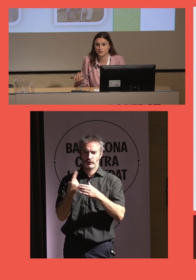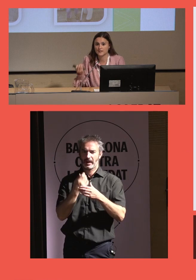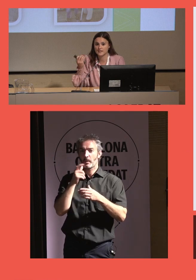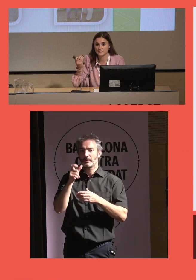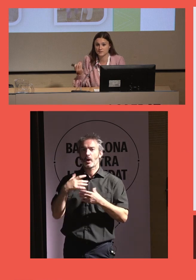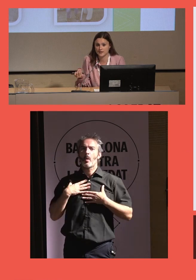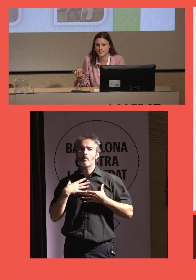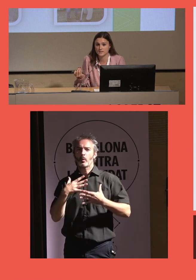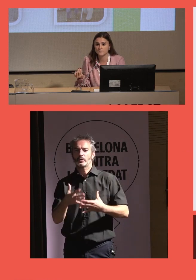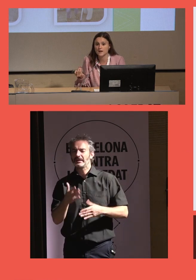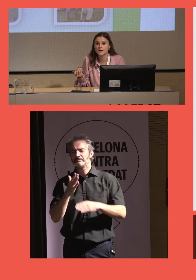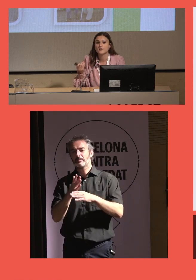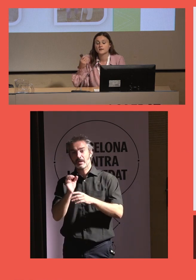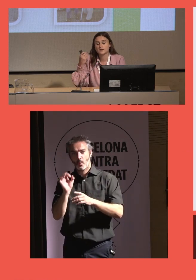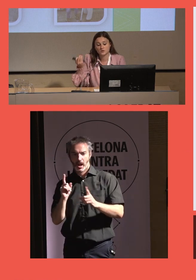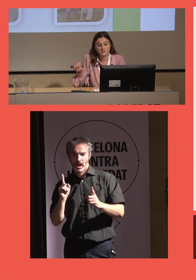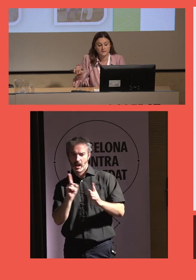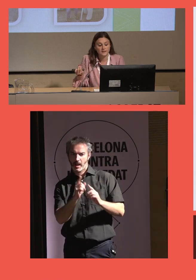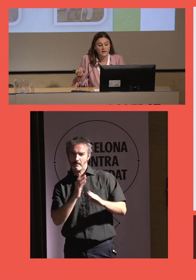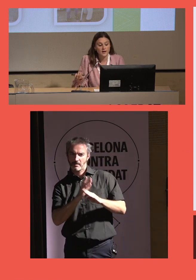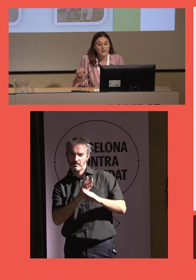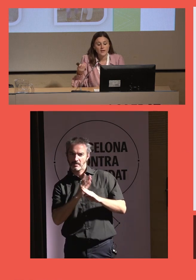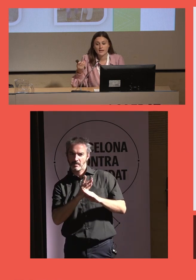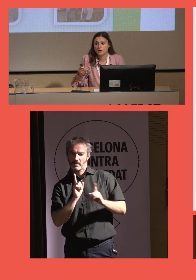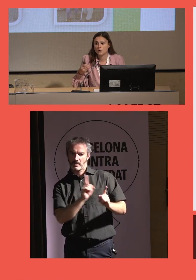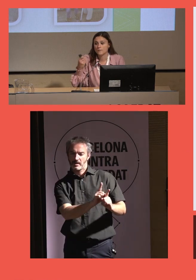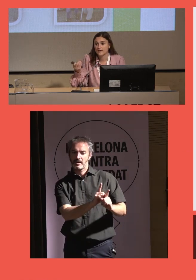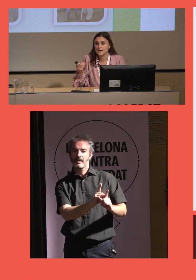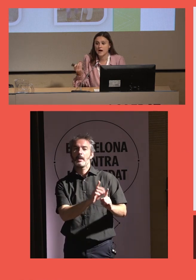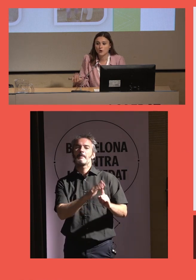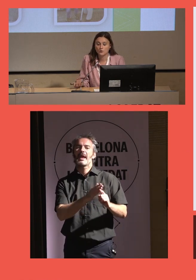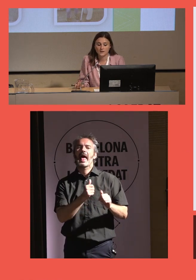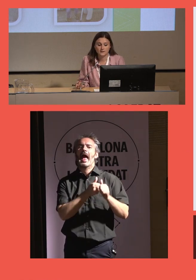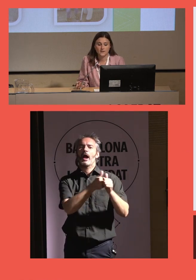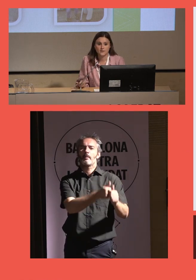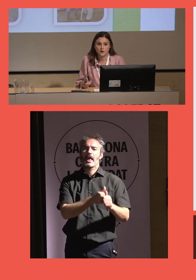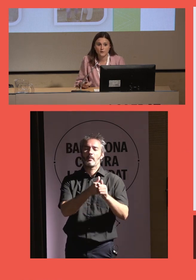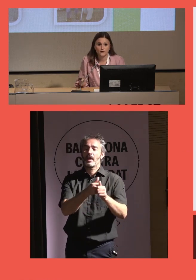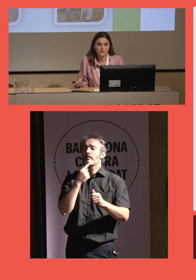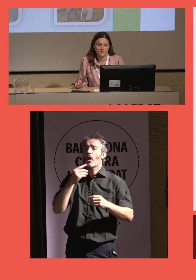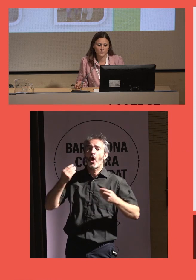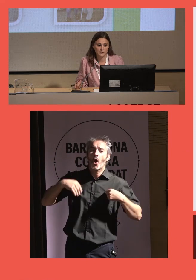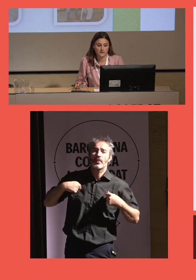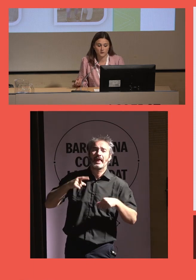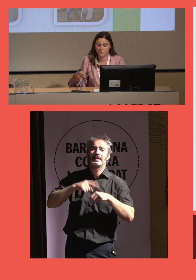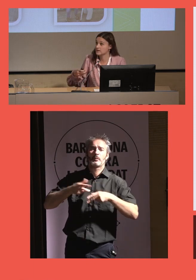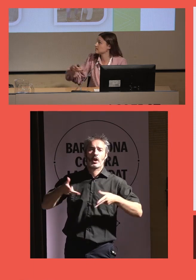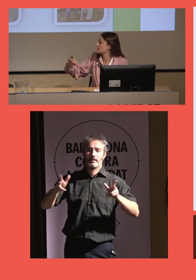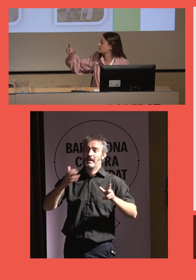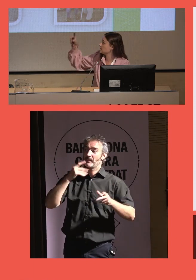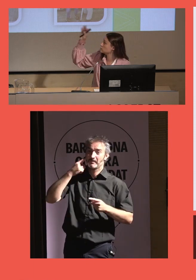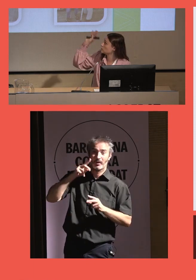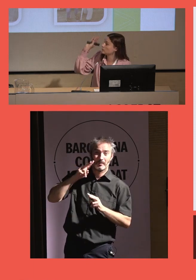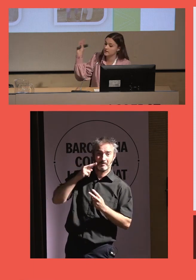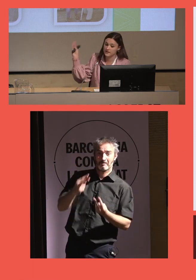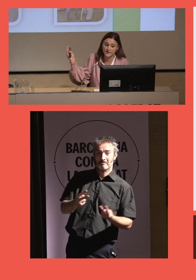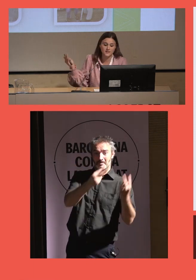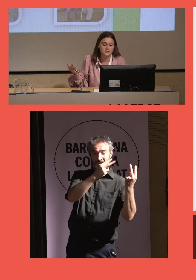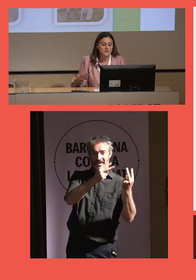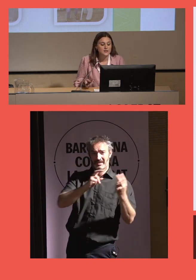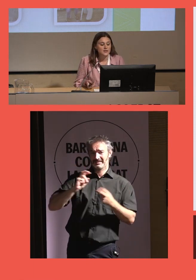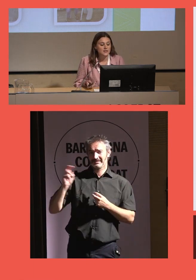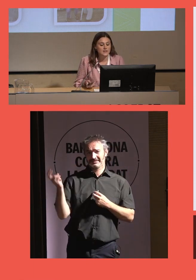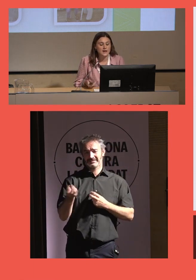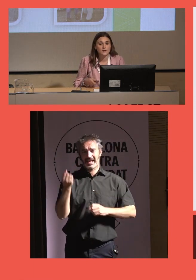Una persona voluntaria es siempre la misma, tenemos esa ventaja, le acompaña a alguna actividad de ocio y tiempo libre. Como veis, las actividades son muy